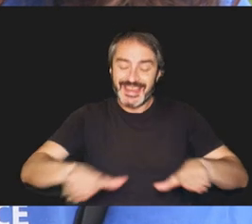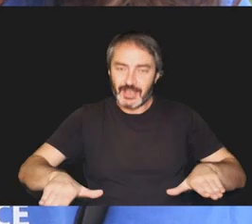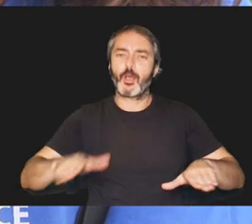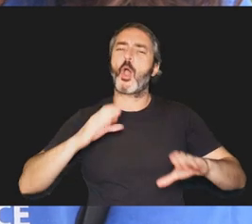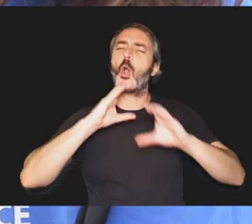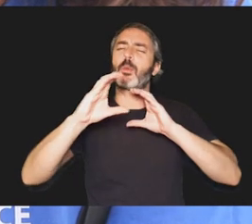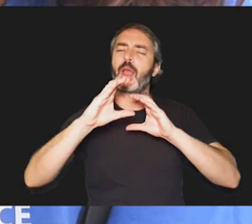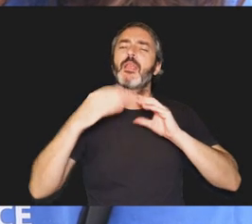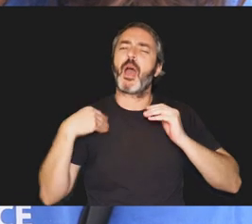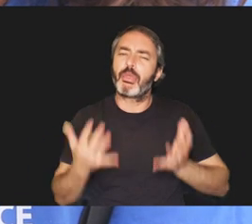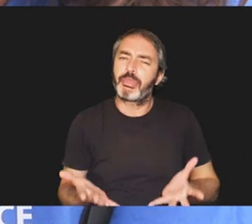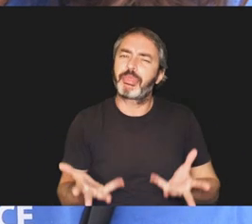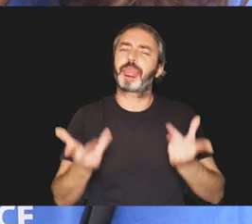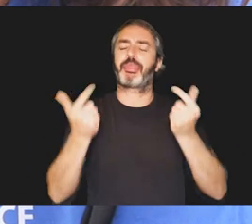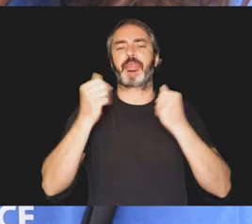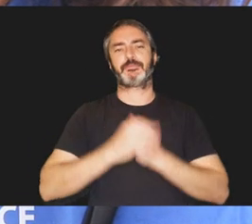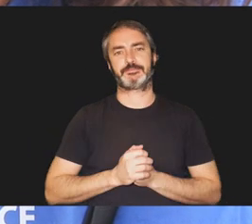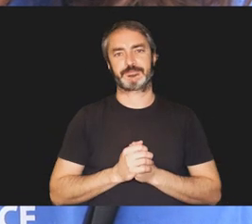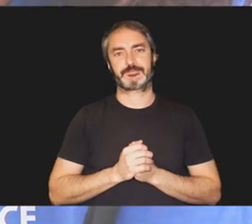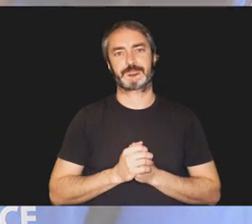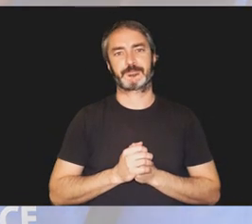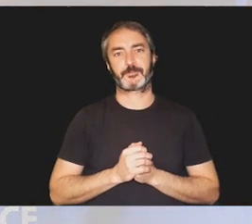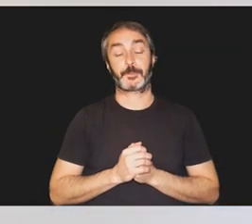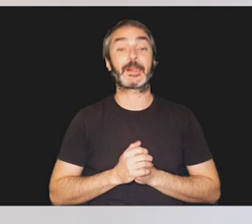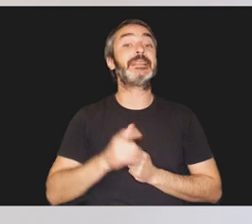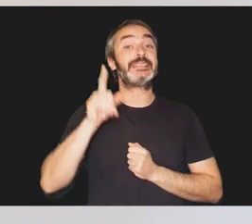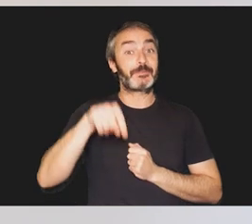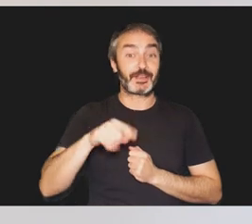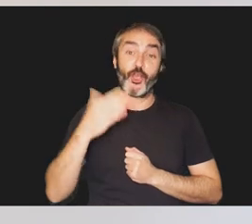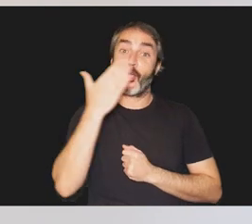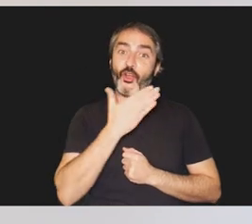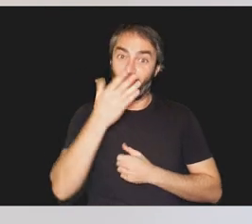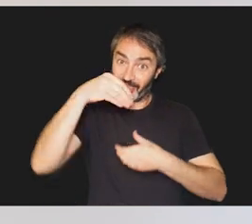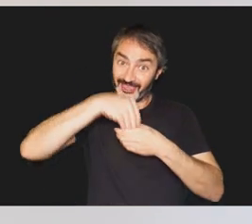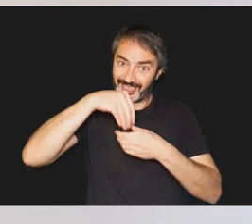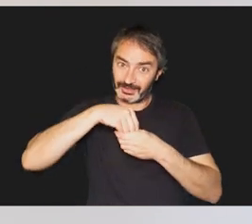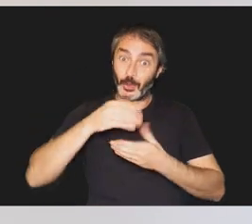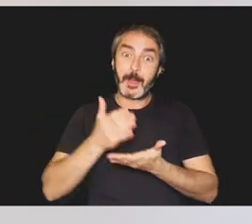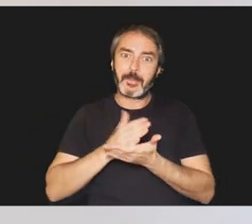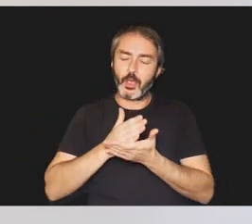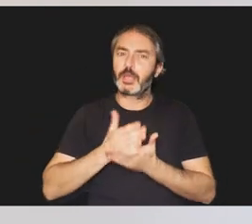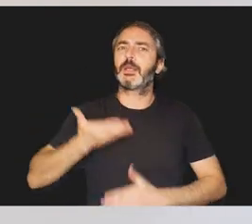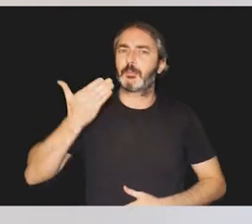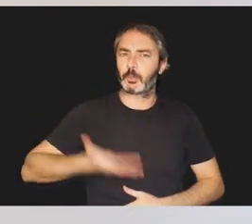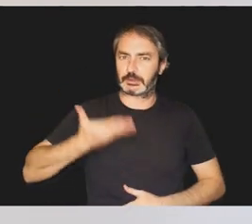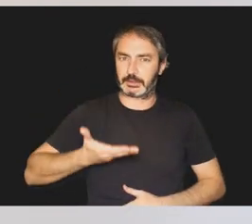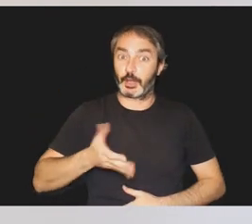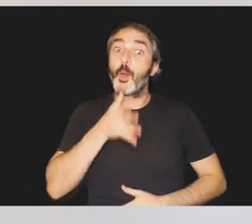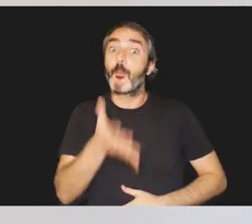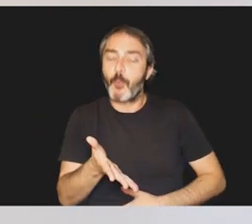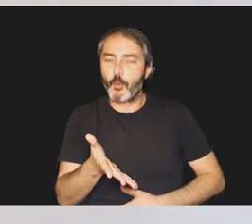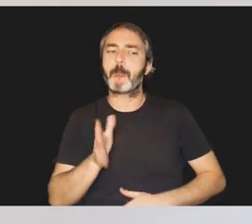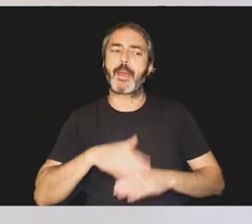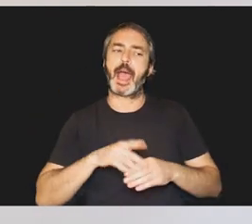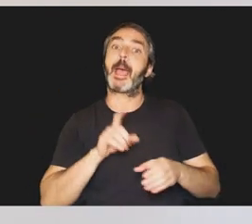comunicarse de la manera más eficiente posible. También en la escuela, el mediador tendrá un papel fundamental. Su